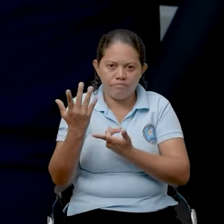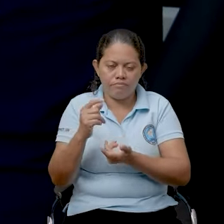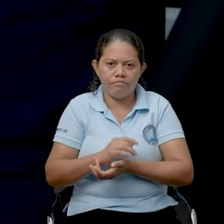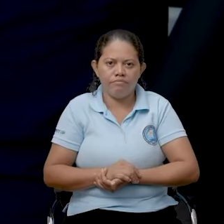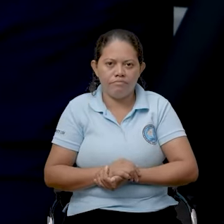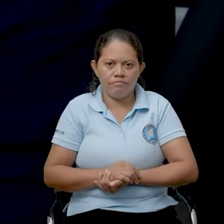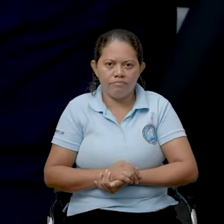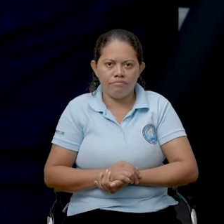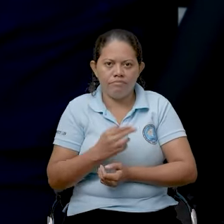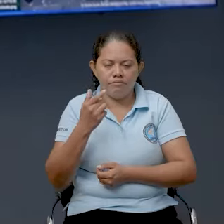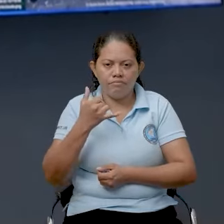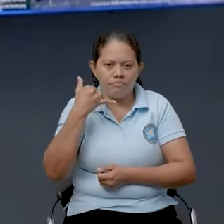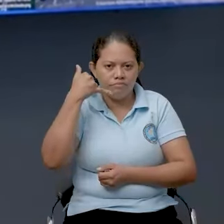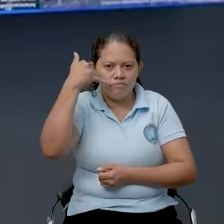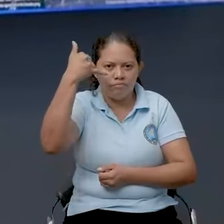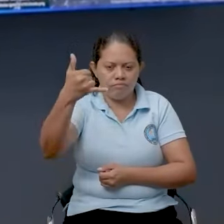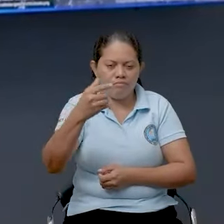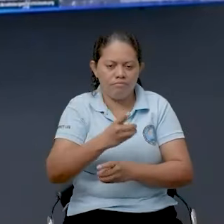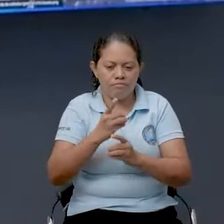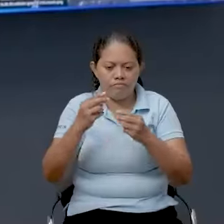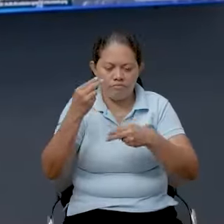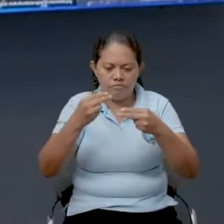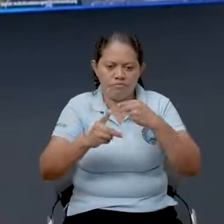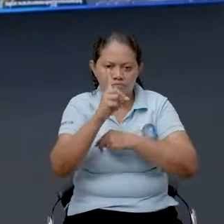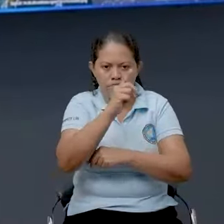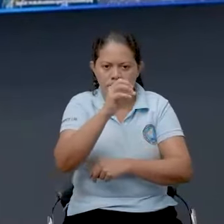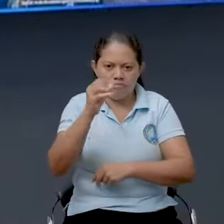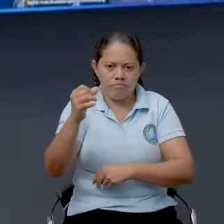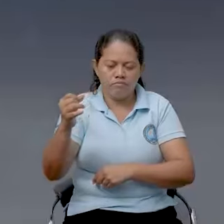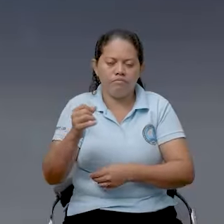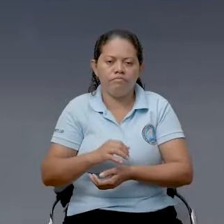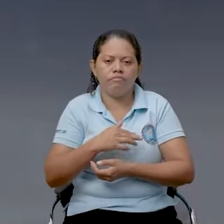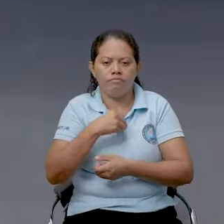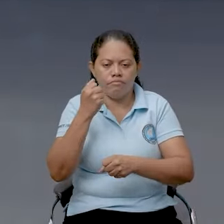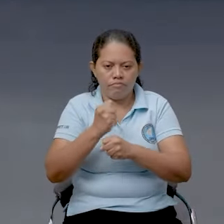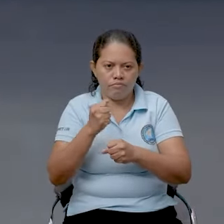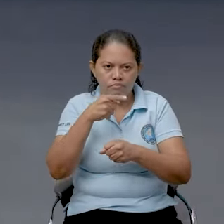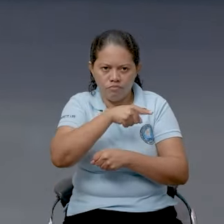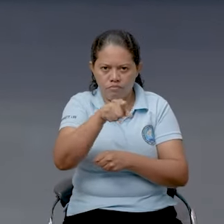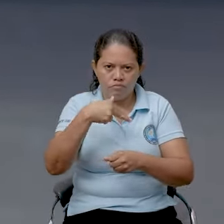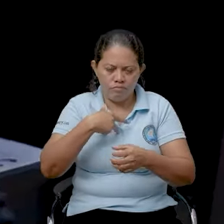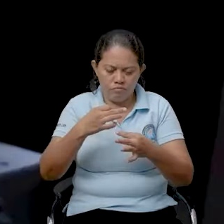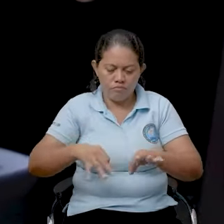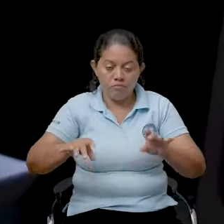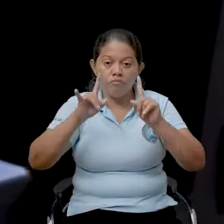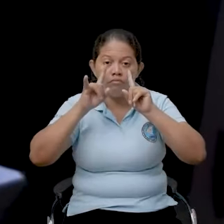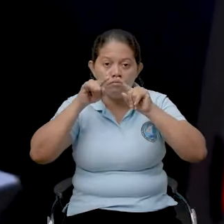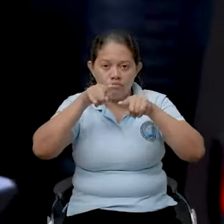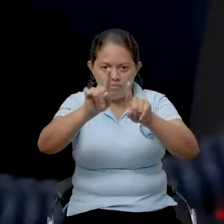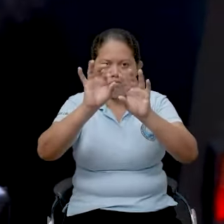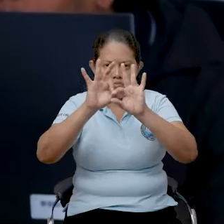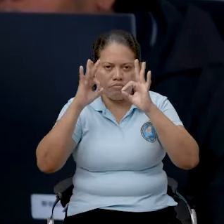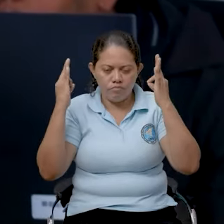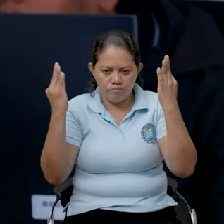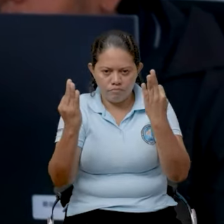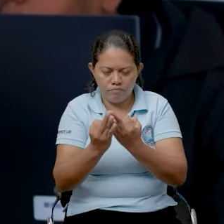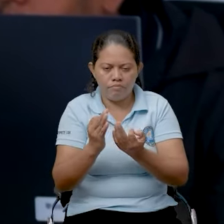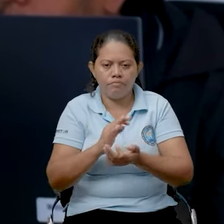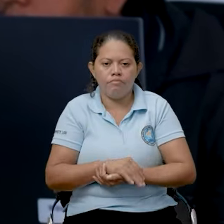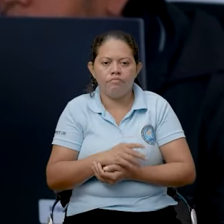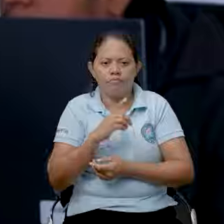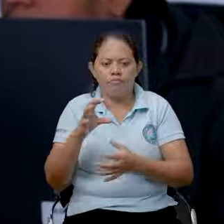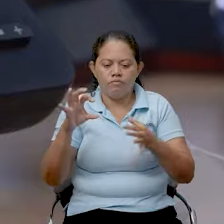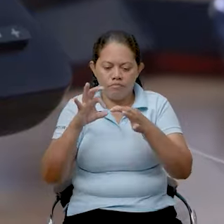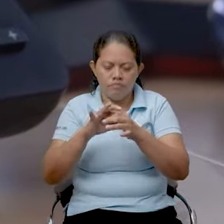preparados. Línea gratuita de emergencia número 100. Trabajando por tu seguridad y la de tu familia.